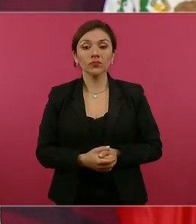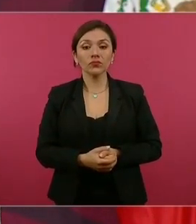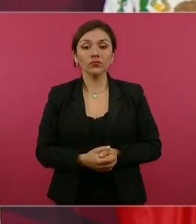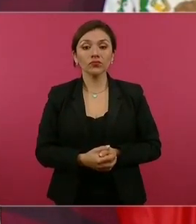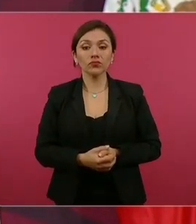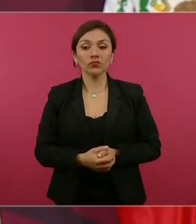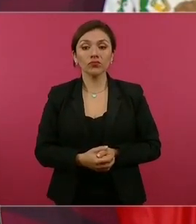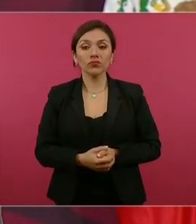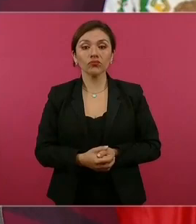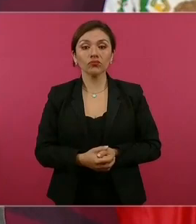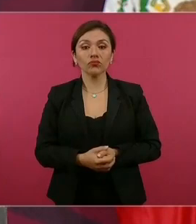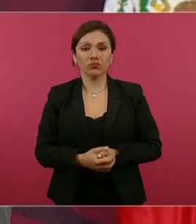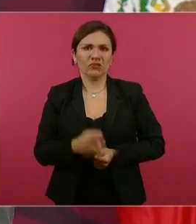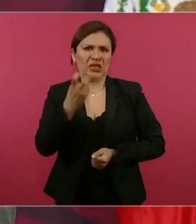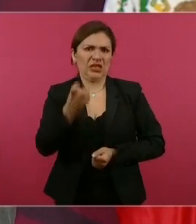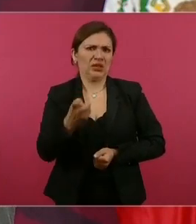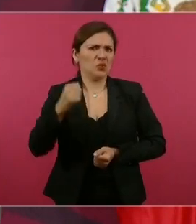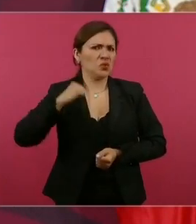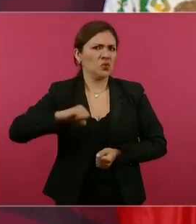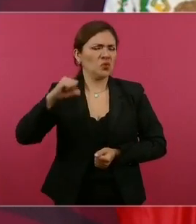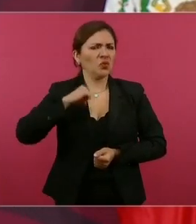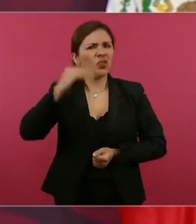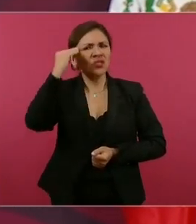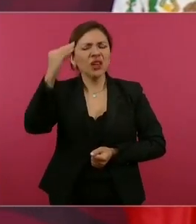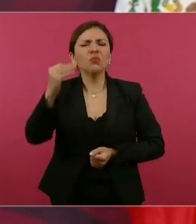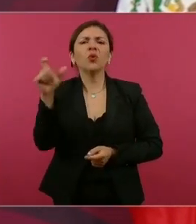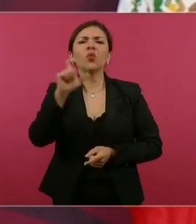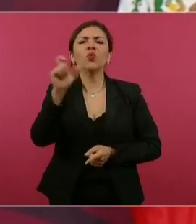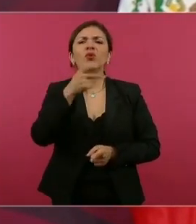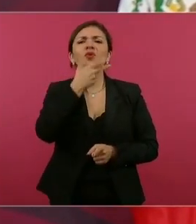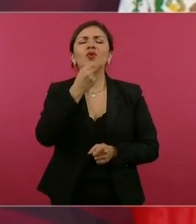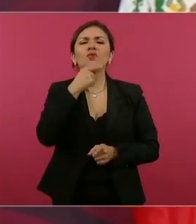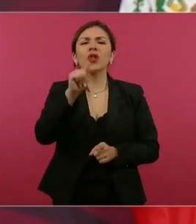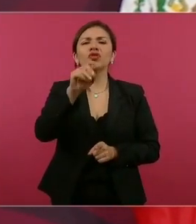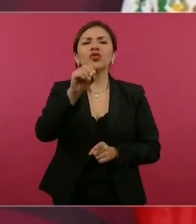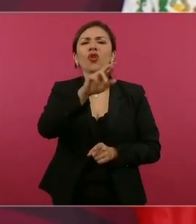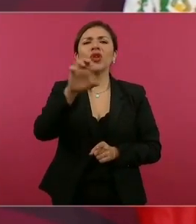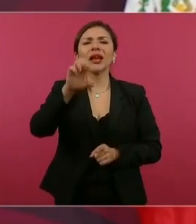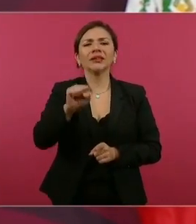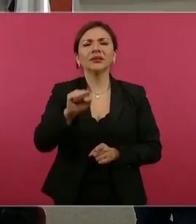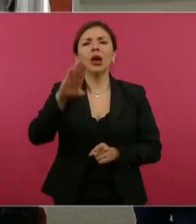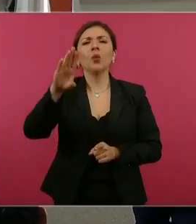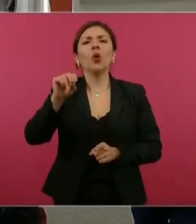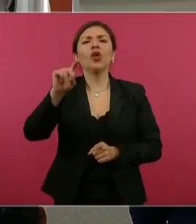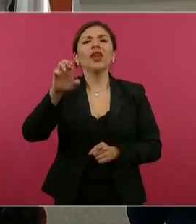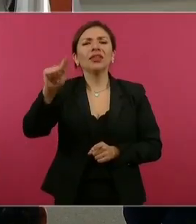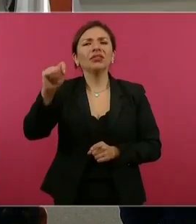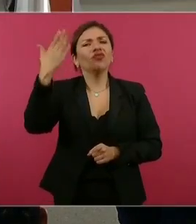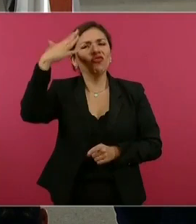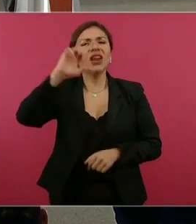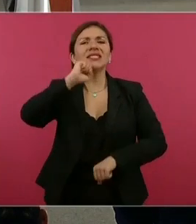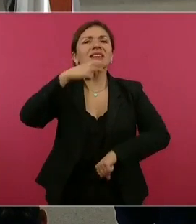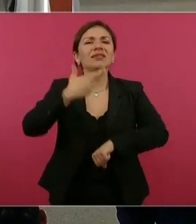Fue en la época de Torres Baudet, secretario de Educación,